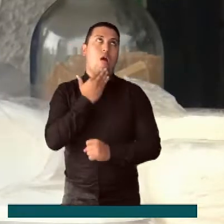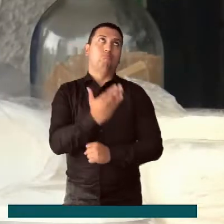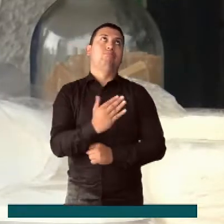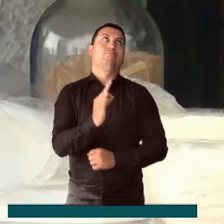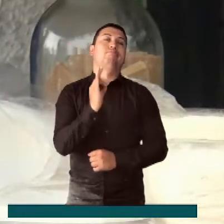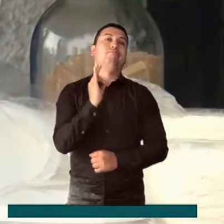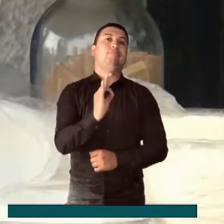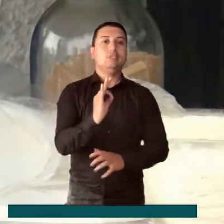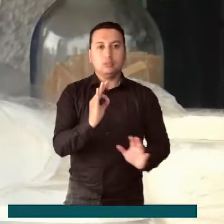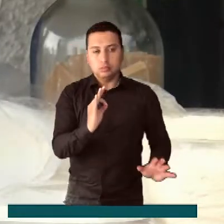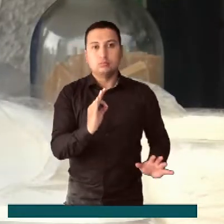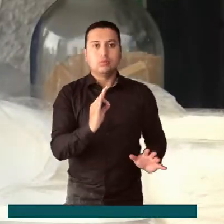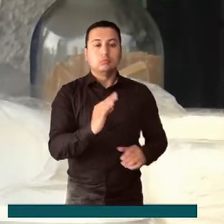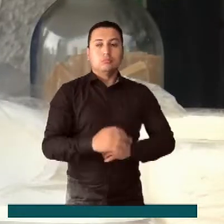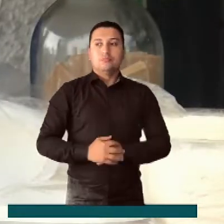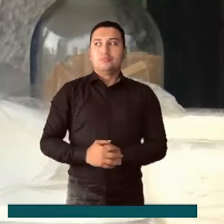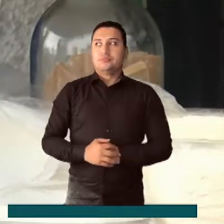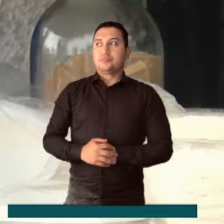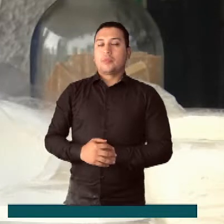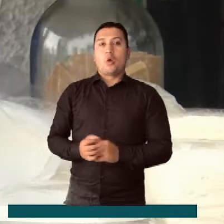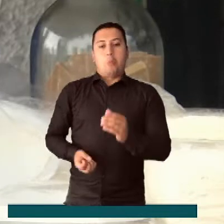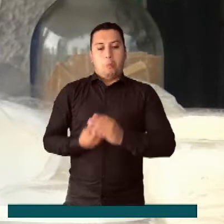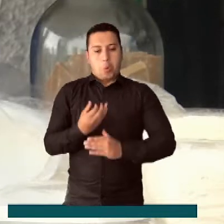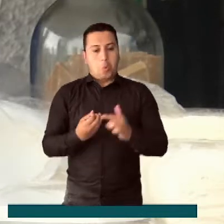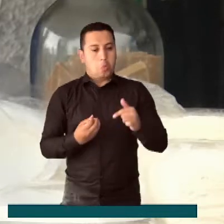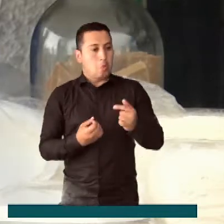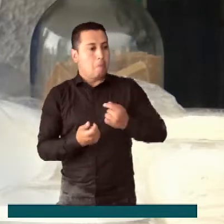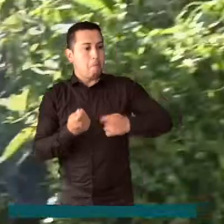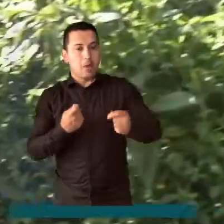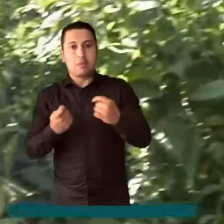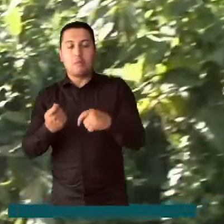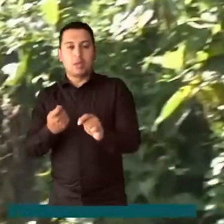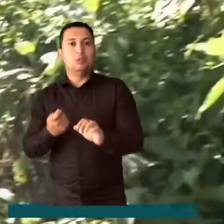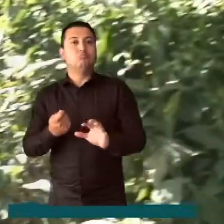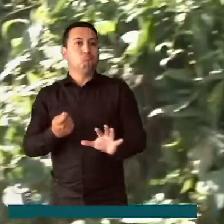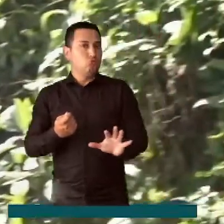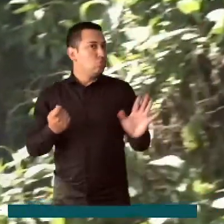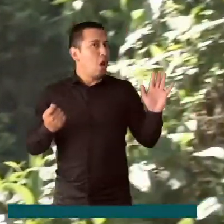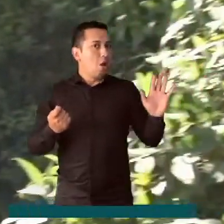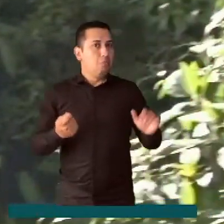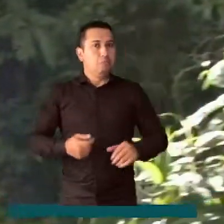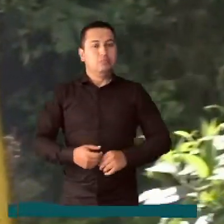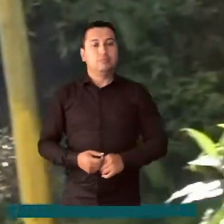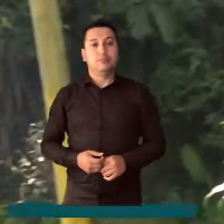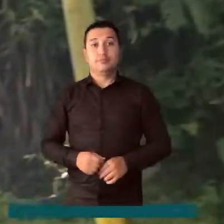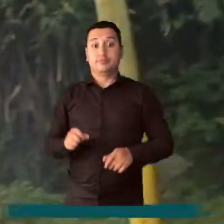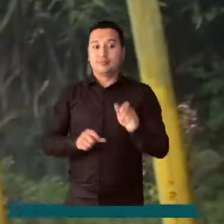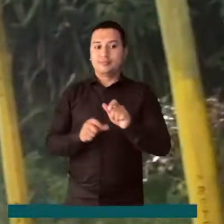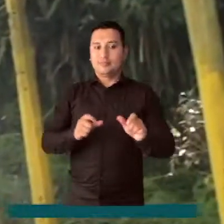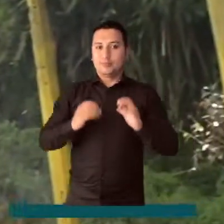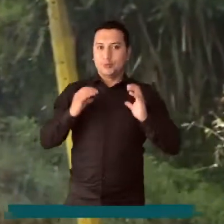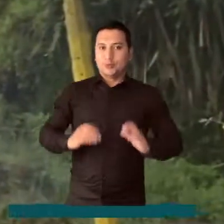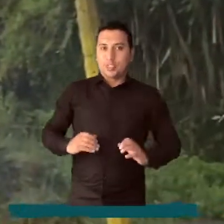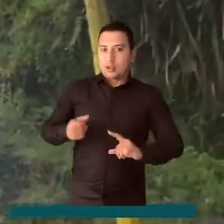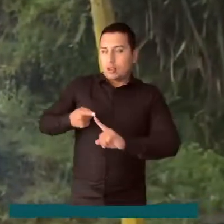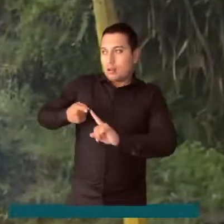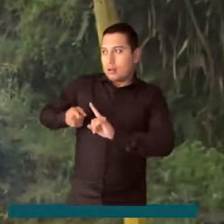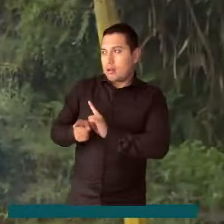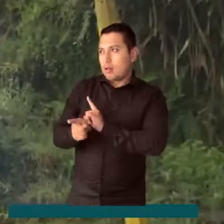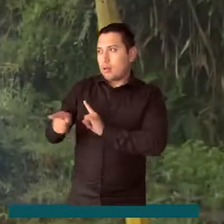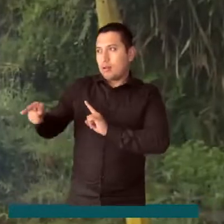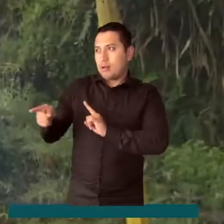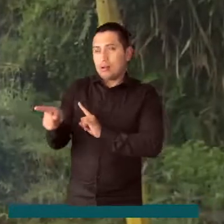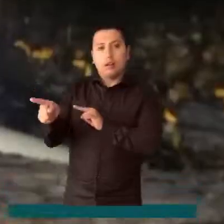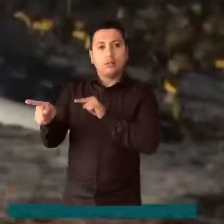que tenemos, que sacamos. Cientos de ciudadanos aprovechan esta ruta turística,